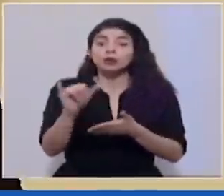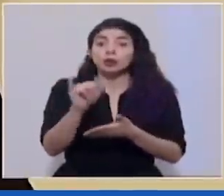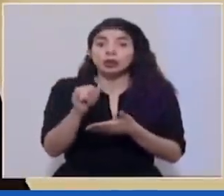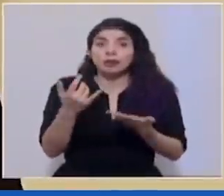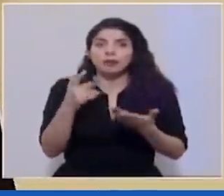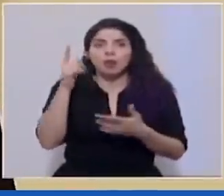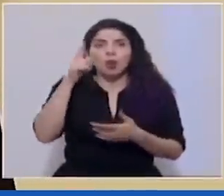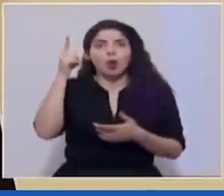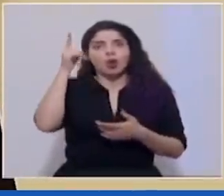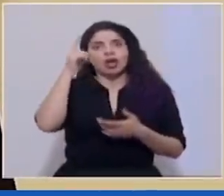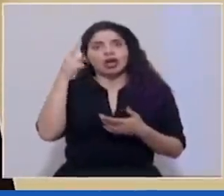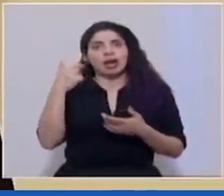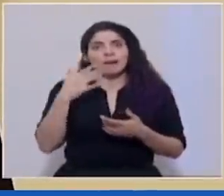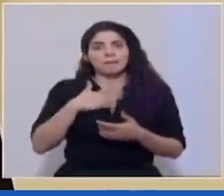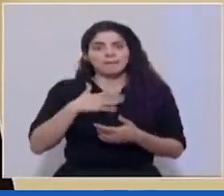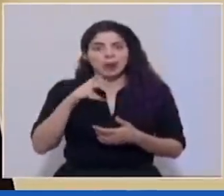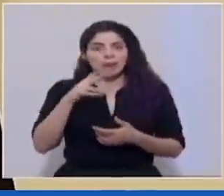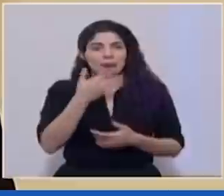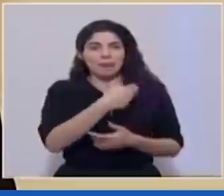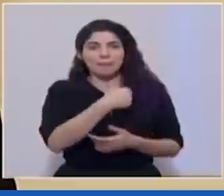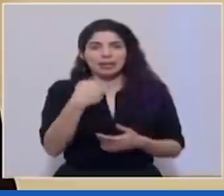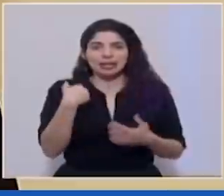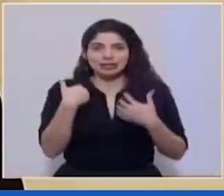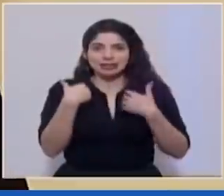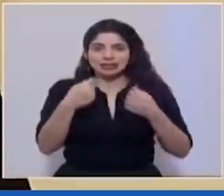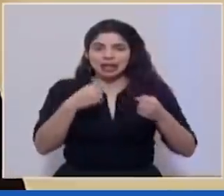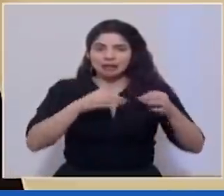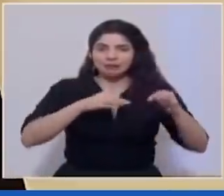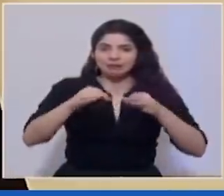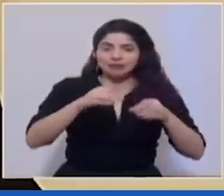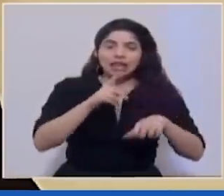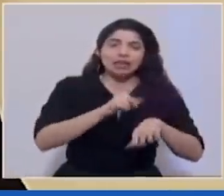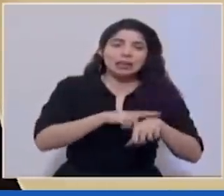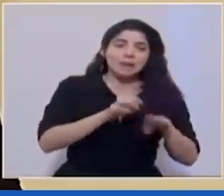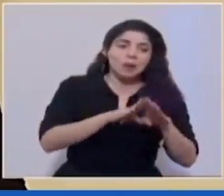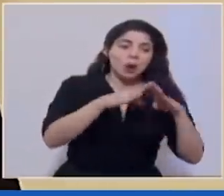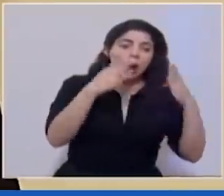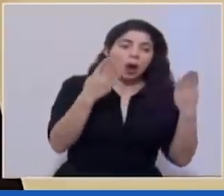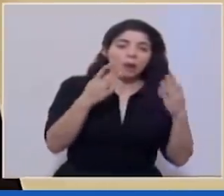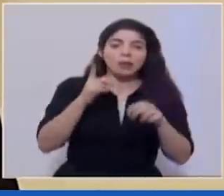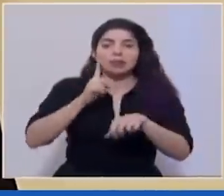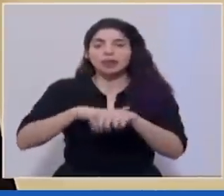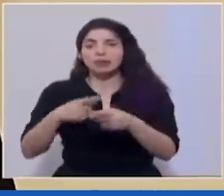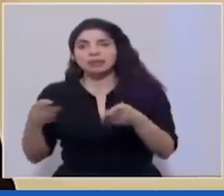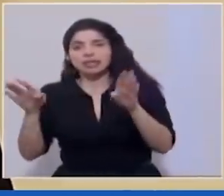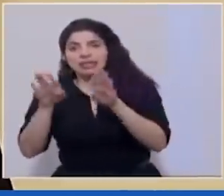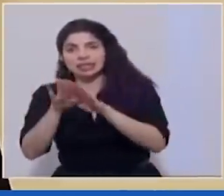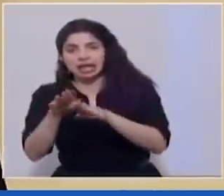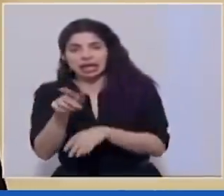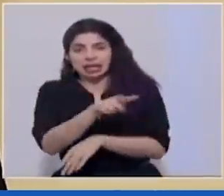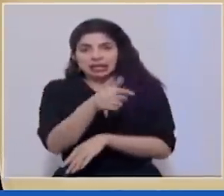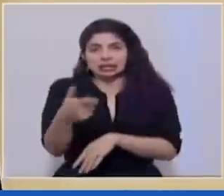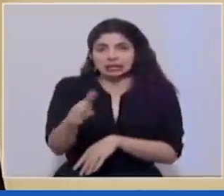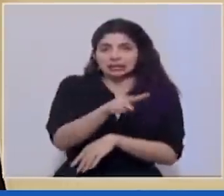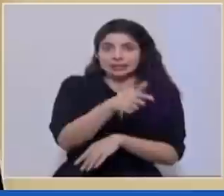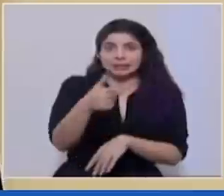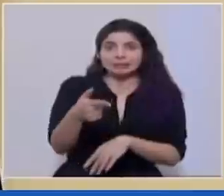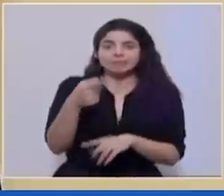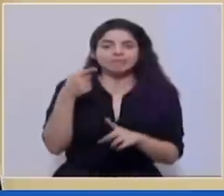esta lógica que presentaba mi colega ministro de Salud, de los periodos de reapertura y cierre, hay un tema absolutamente